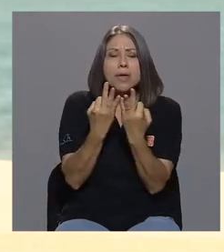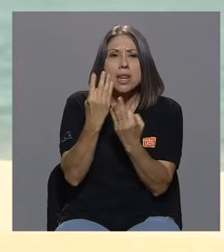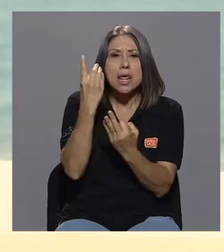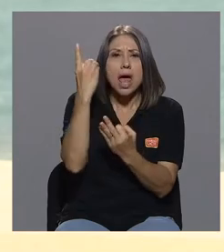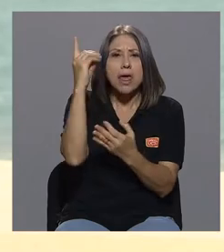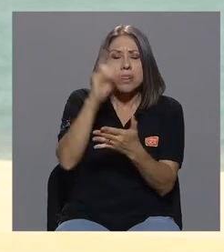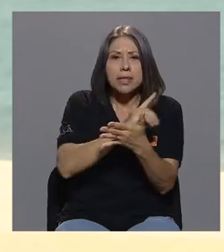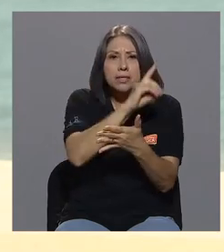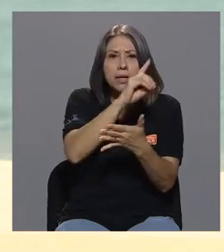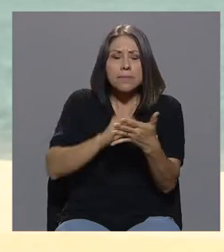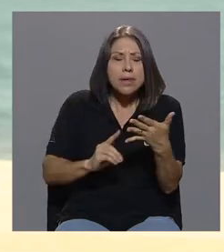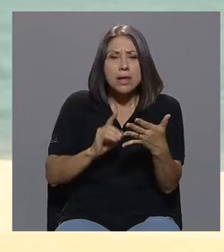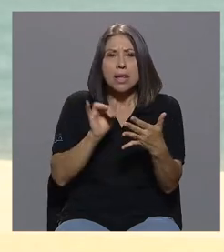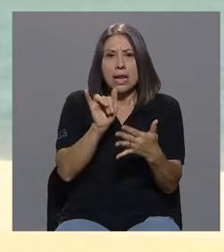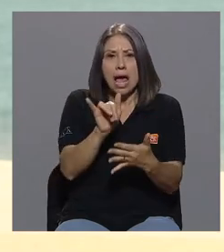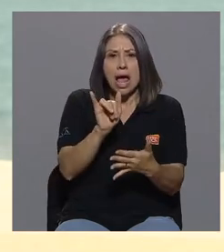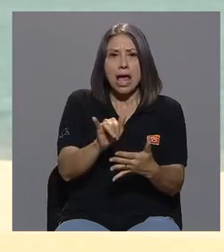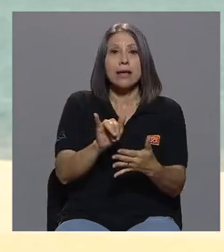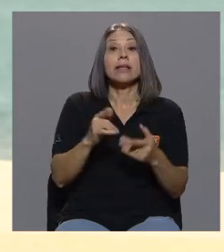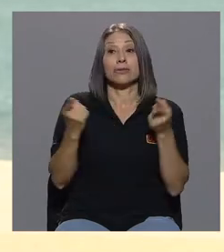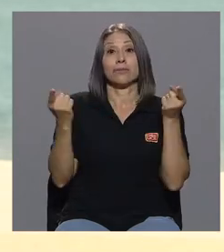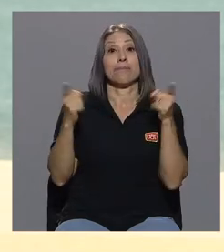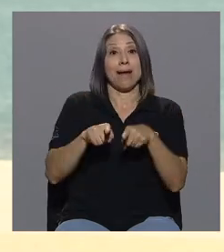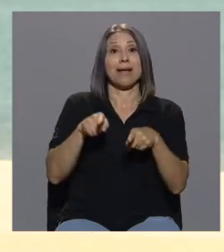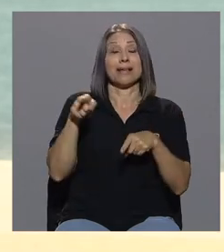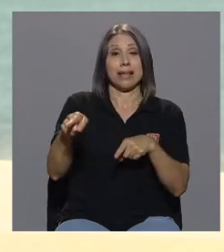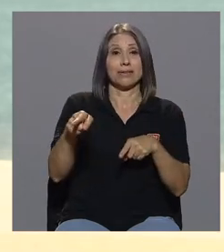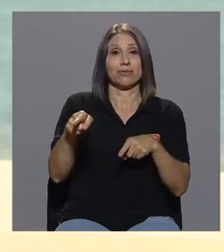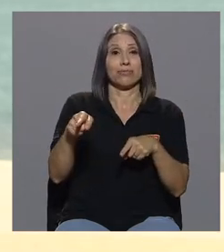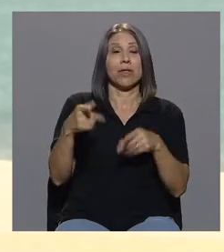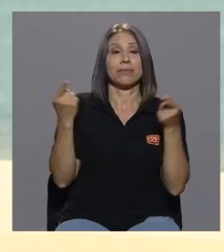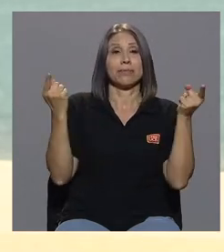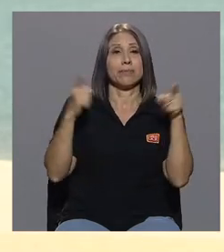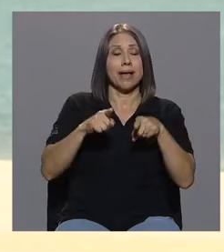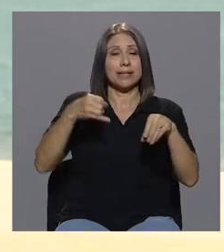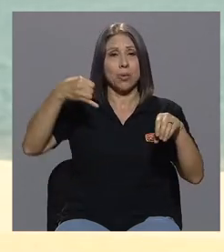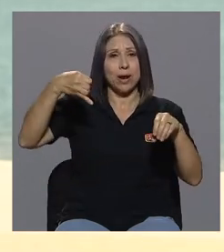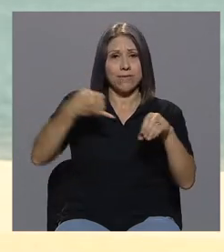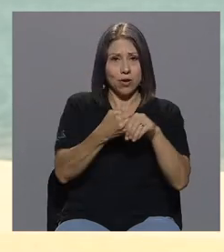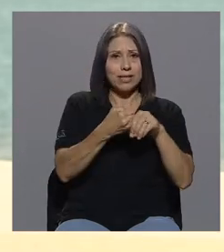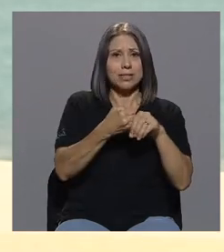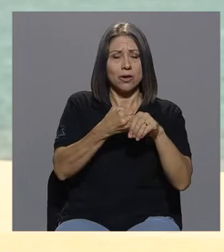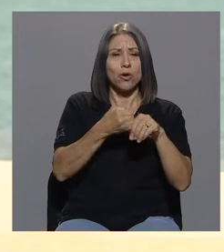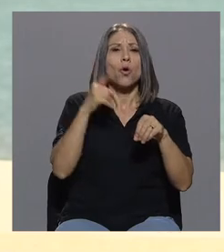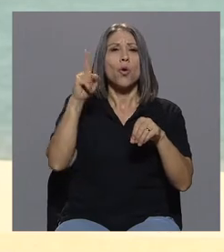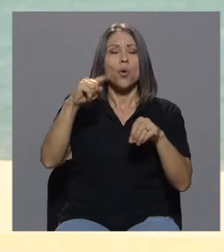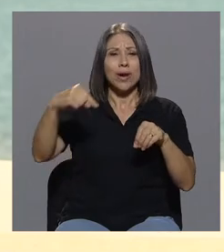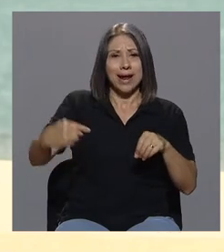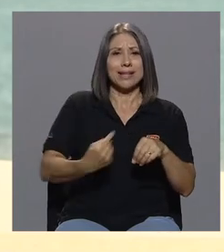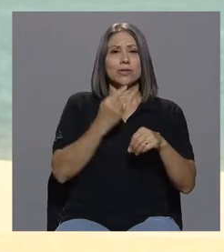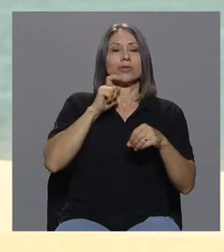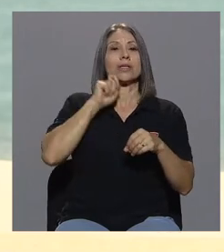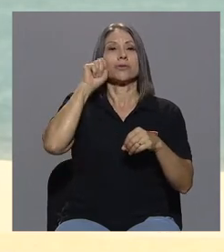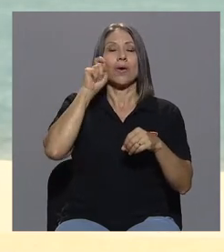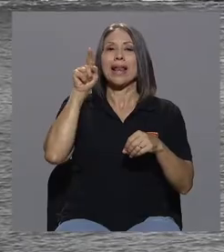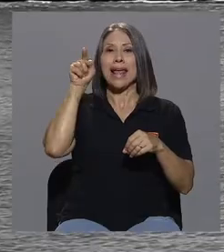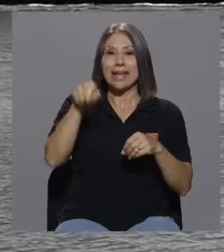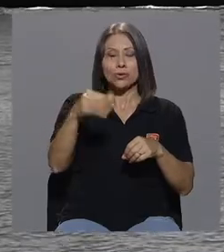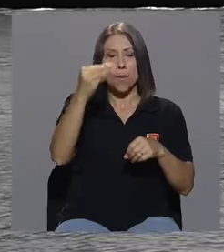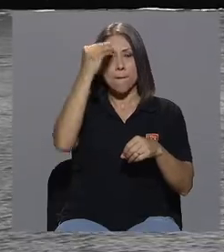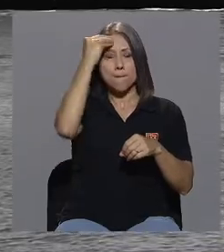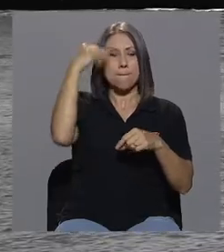una violación de por medio, una agresión sexual y eso obviamente me marcó para toda mi vida.